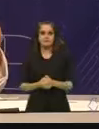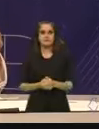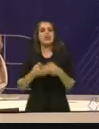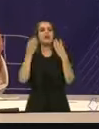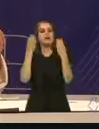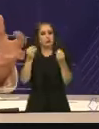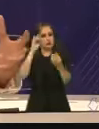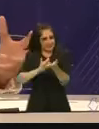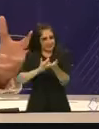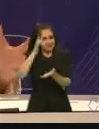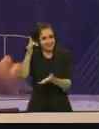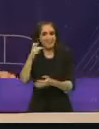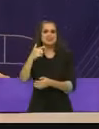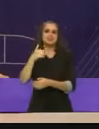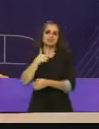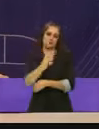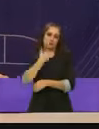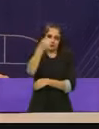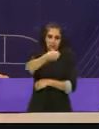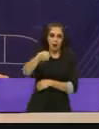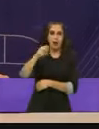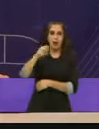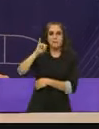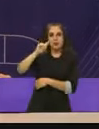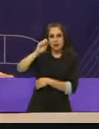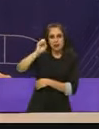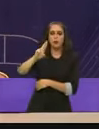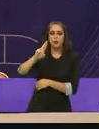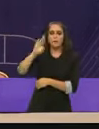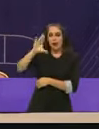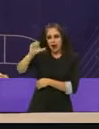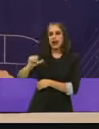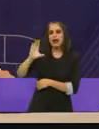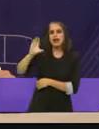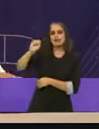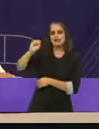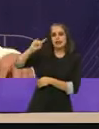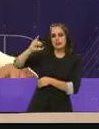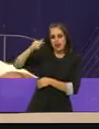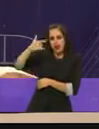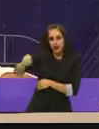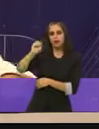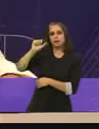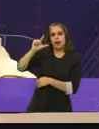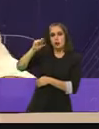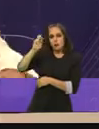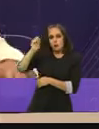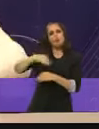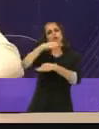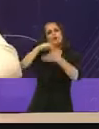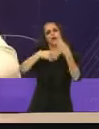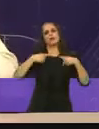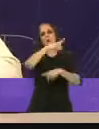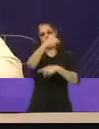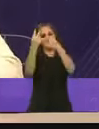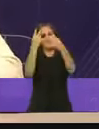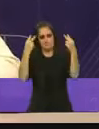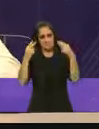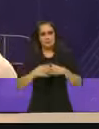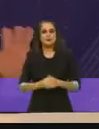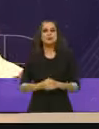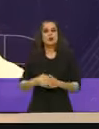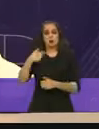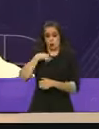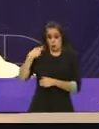Nuevamente los saludo, Víctor Hugo, Blanca, Santiago, Salomón y los que están en casa. Soy Clara Brugada,